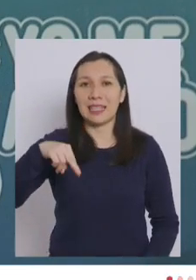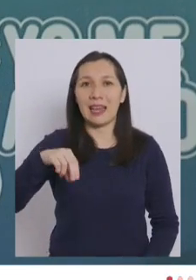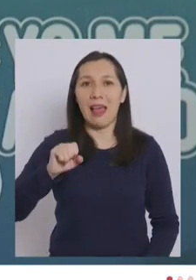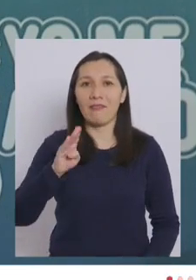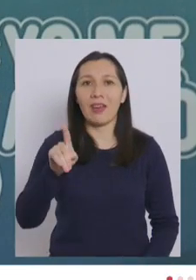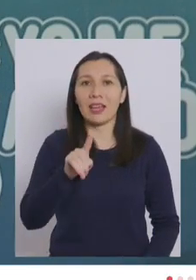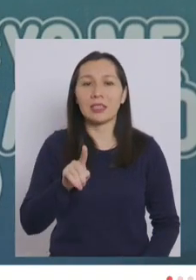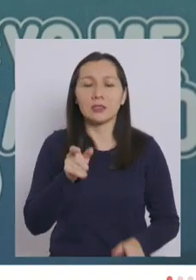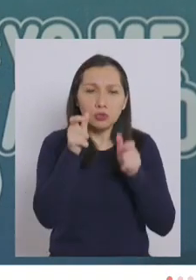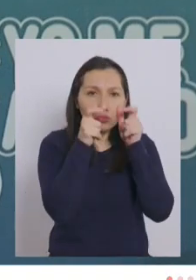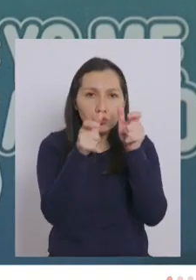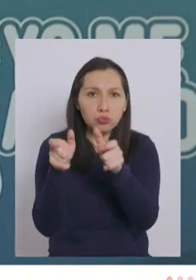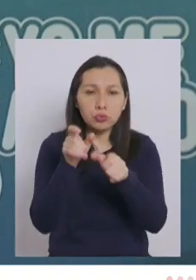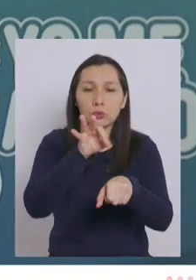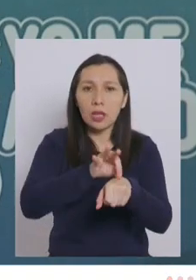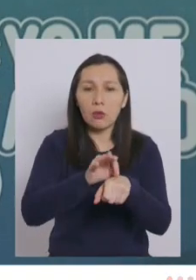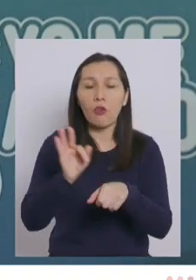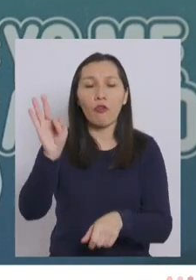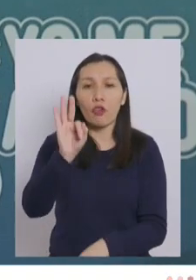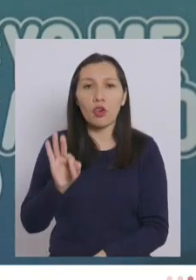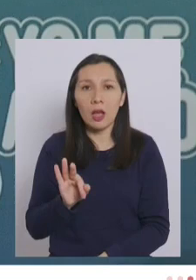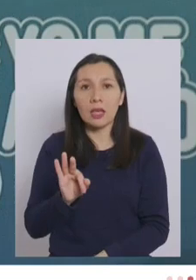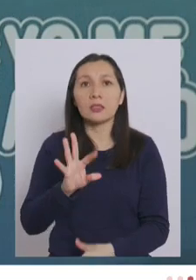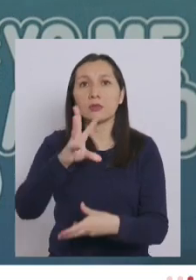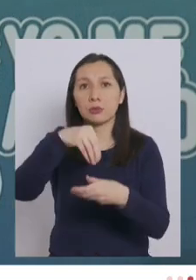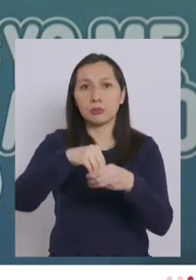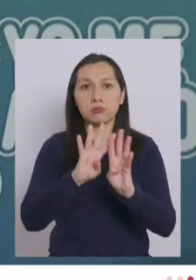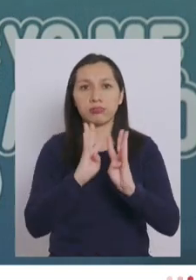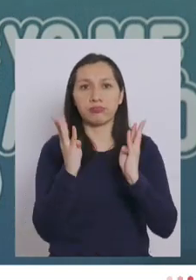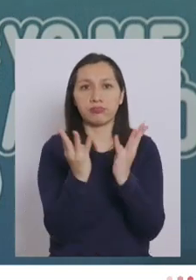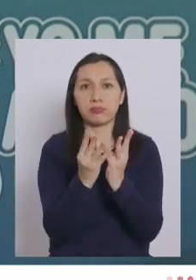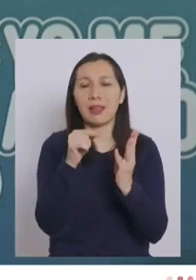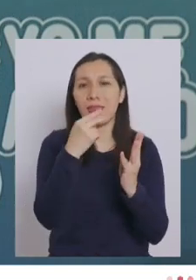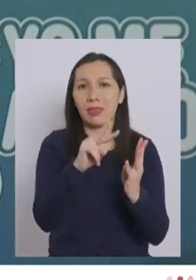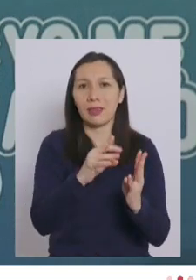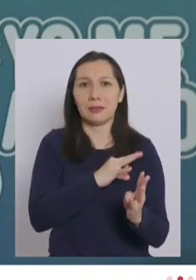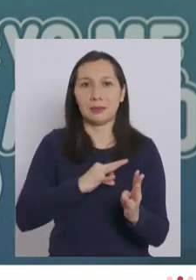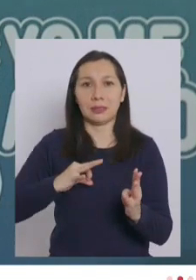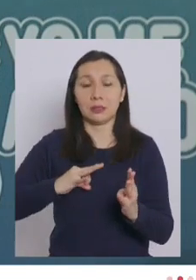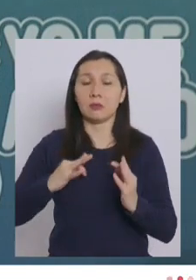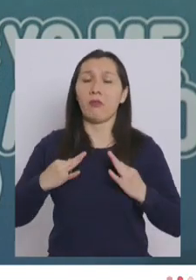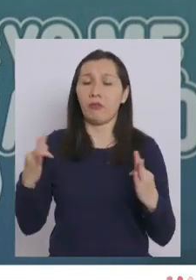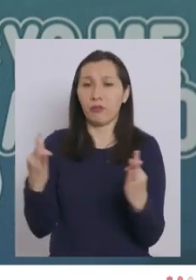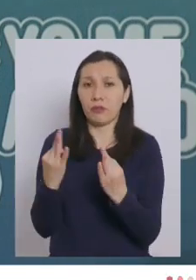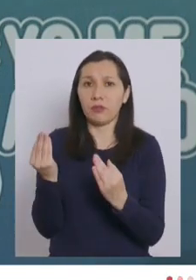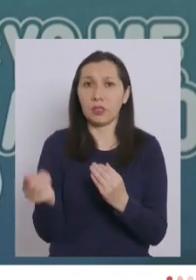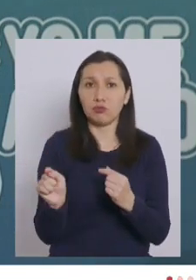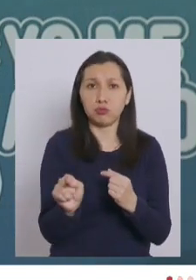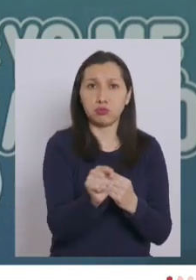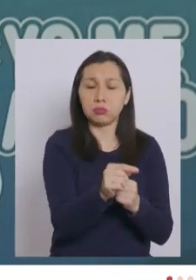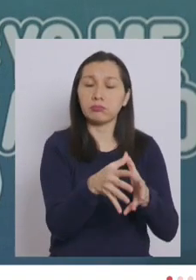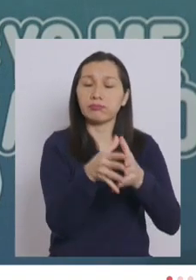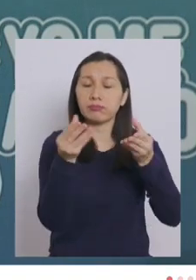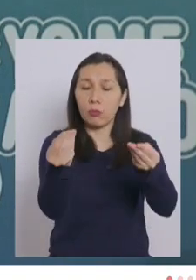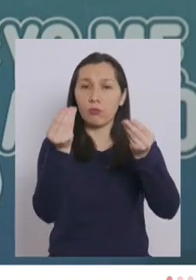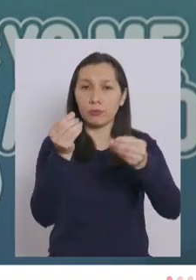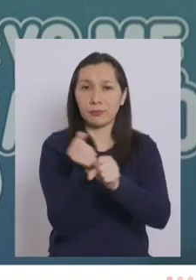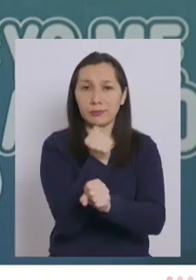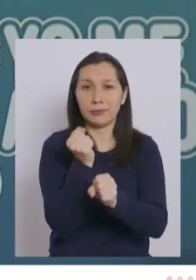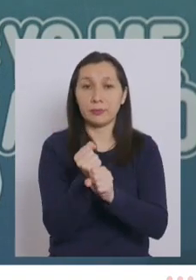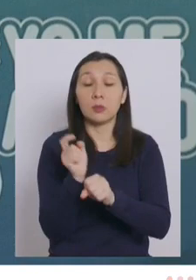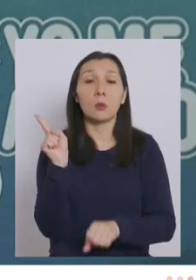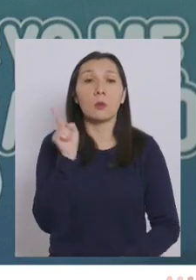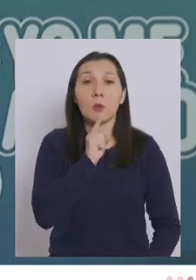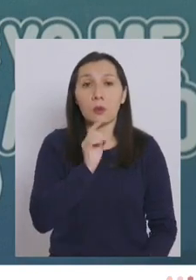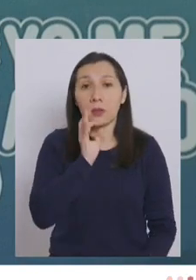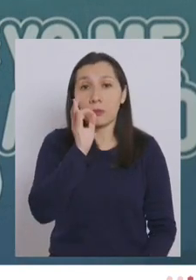Superintendencia de Salud. FONASA forman parte del gabinete ampliado y los felicito. Han hecho un gran trabajo. Por